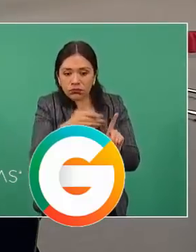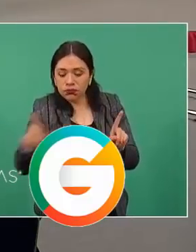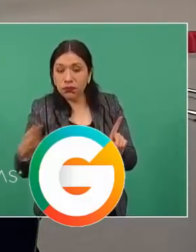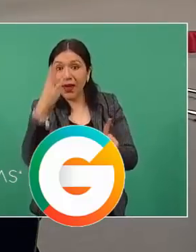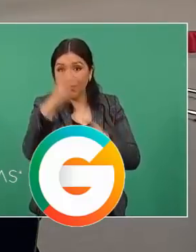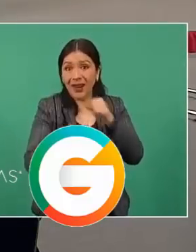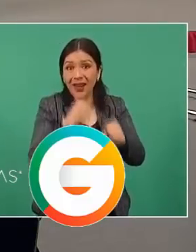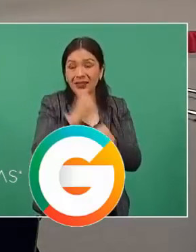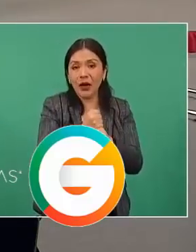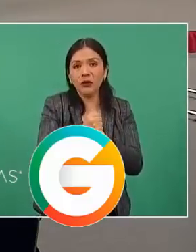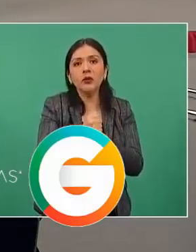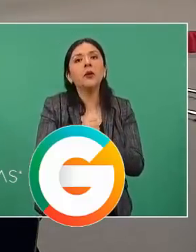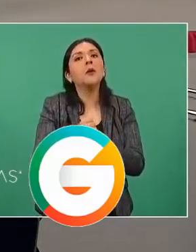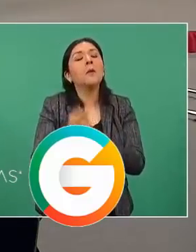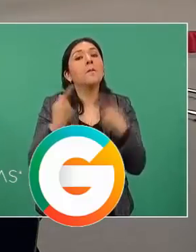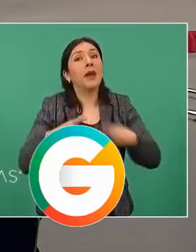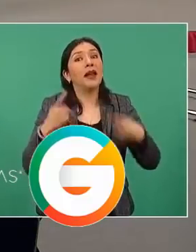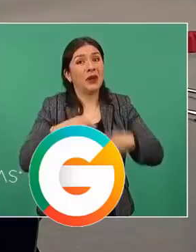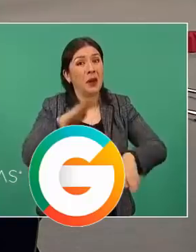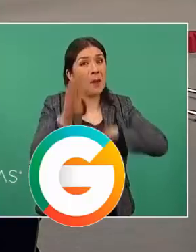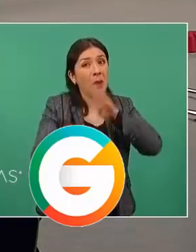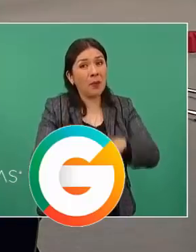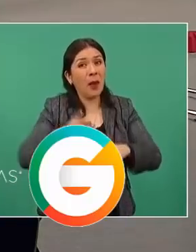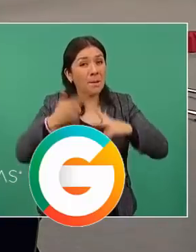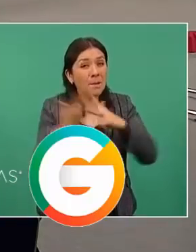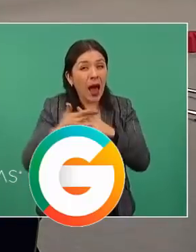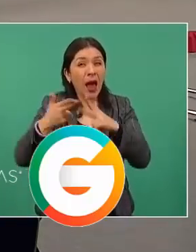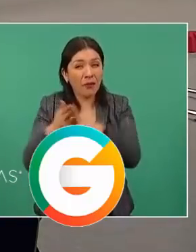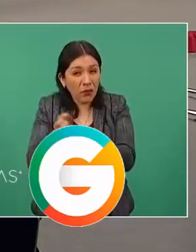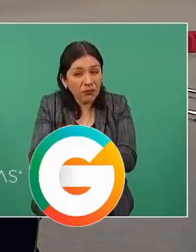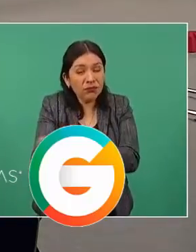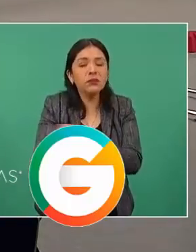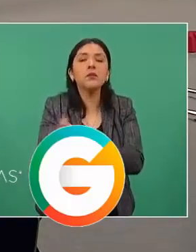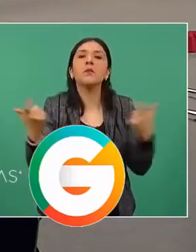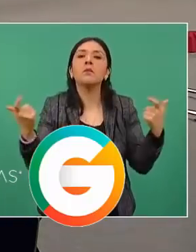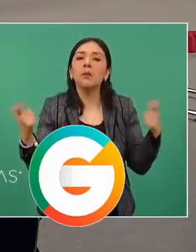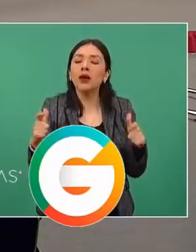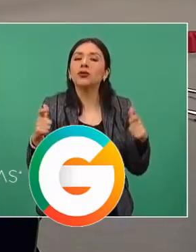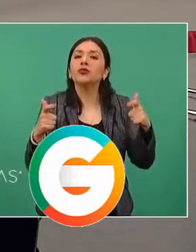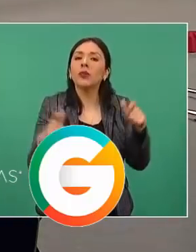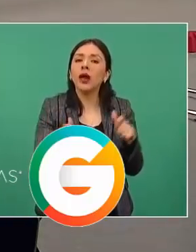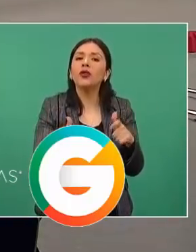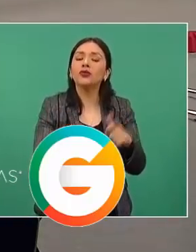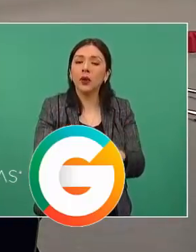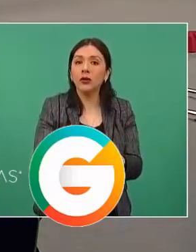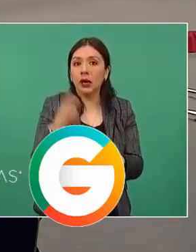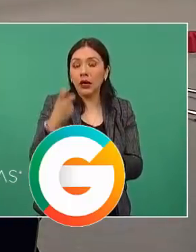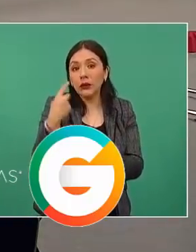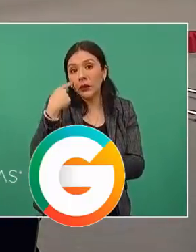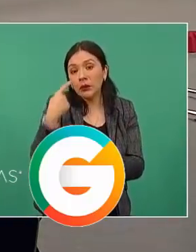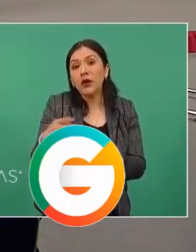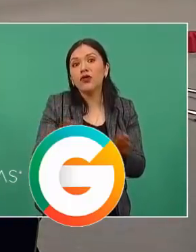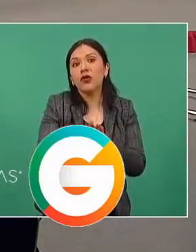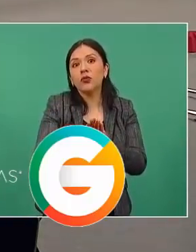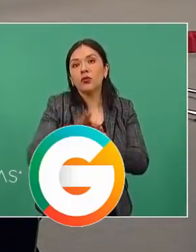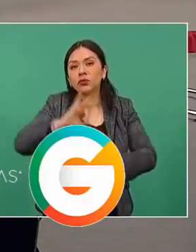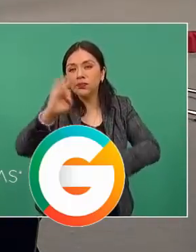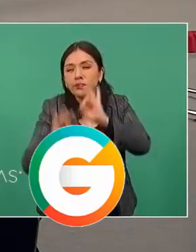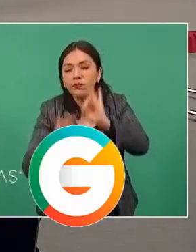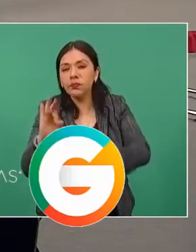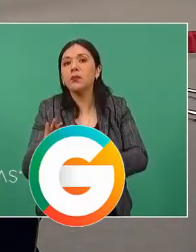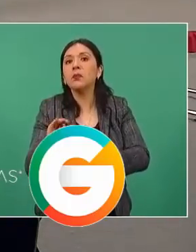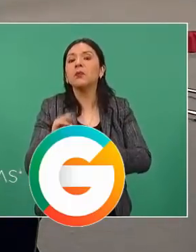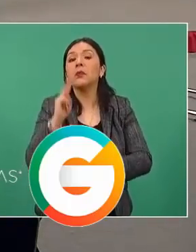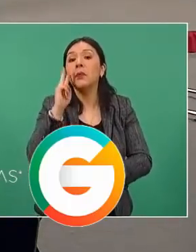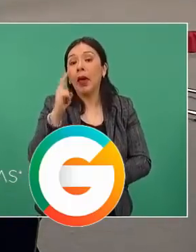menos muertos en agresiones. Y ha ido reduciéndose o aumentando este índice de letalidad.